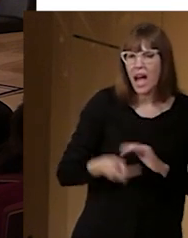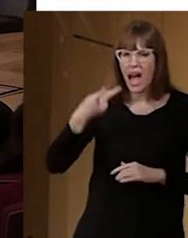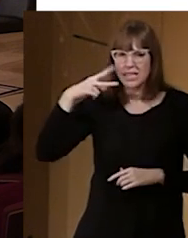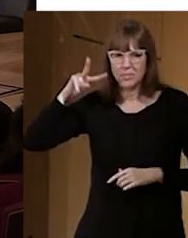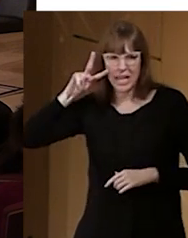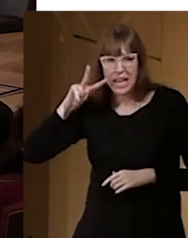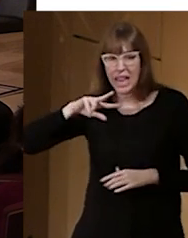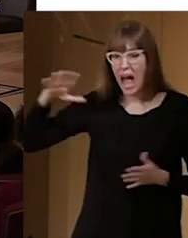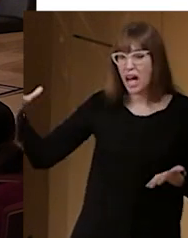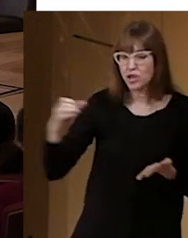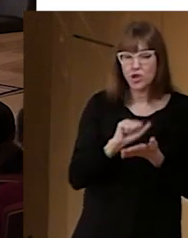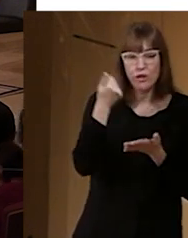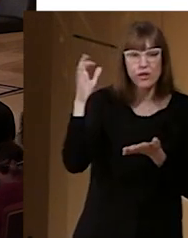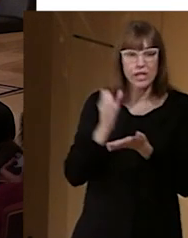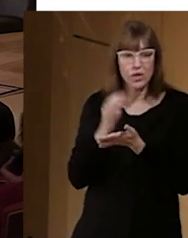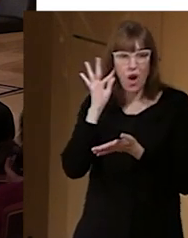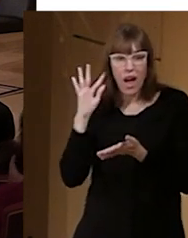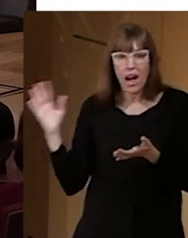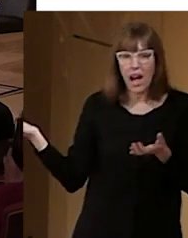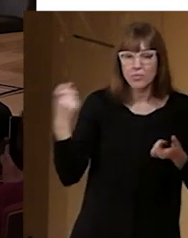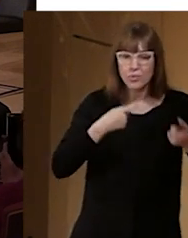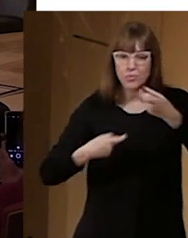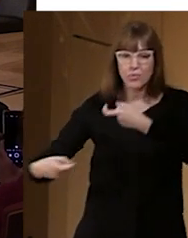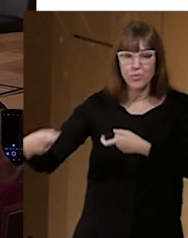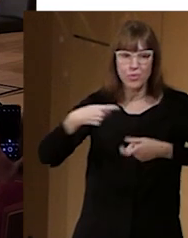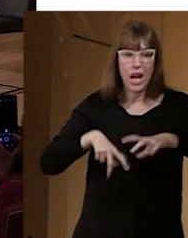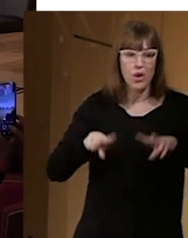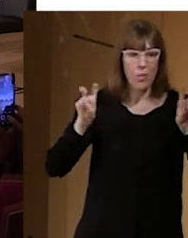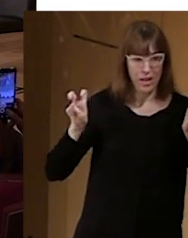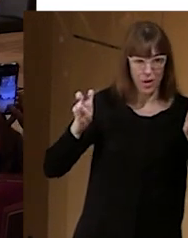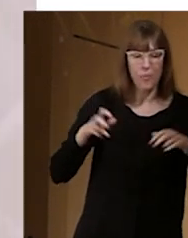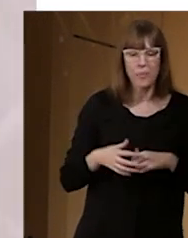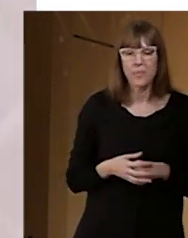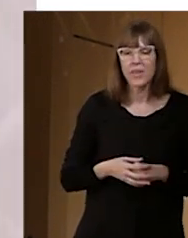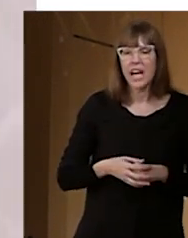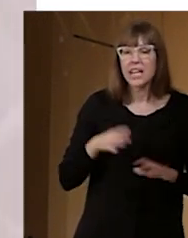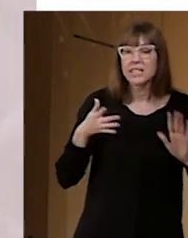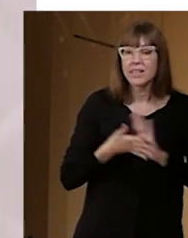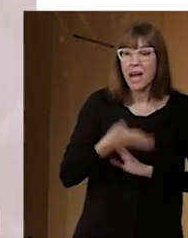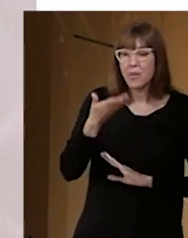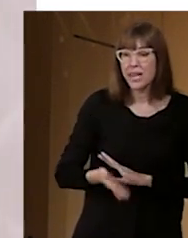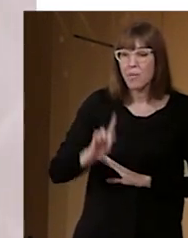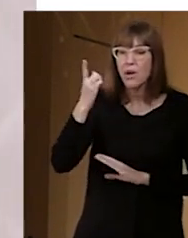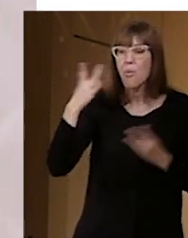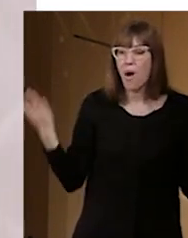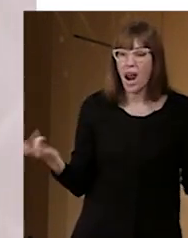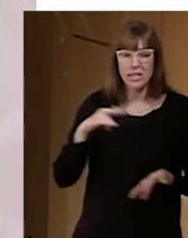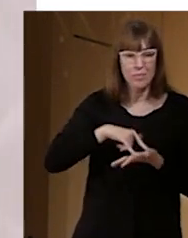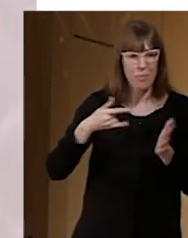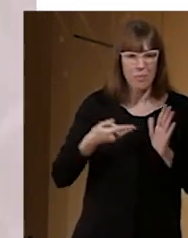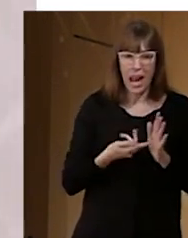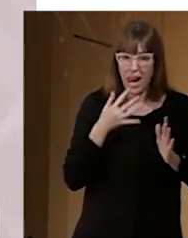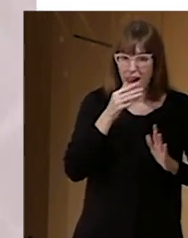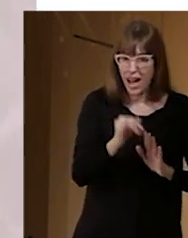innovando y compartiendo. Como digo, lo importante es que tengamos un plan que involucremos a